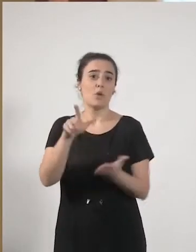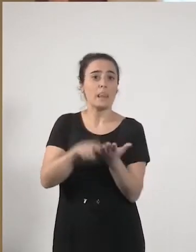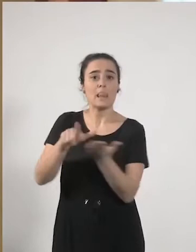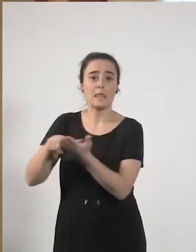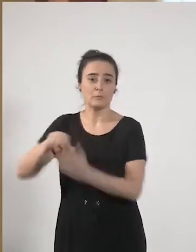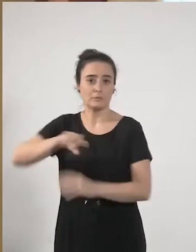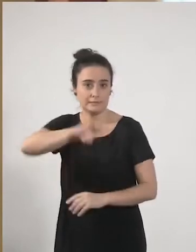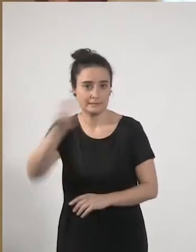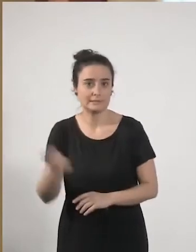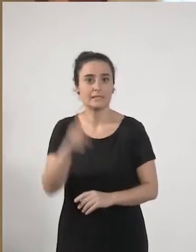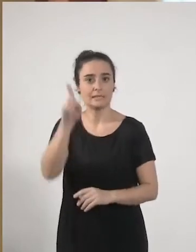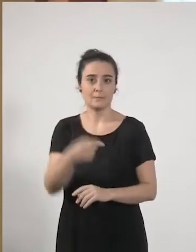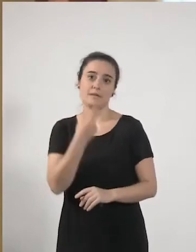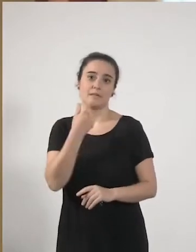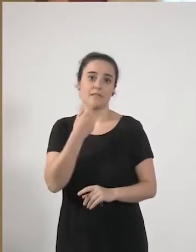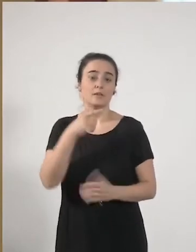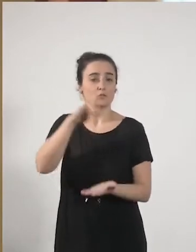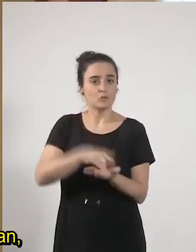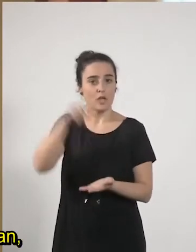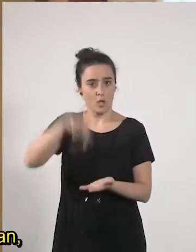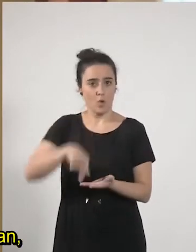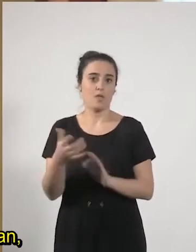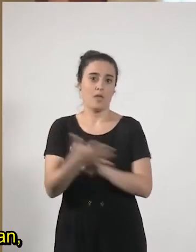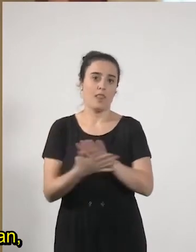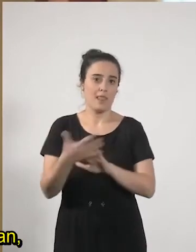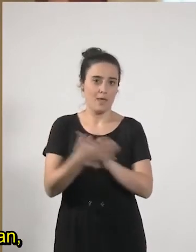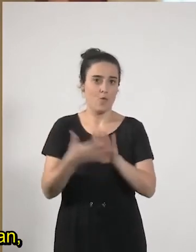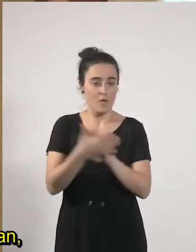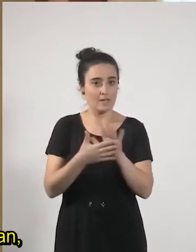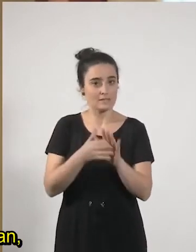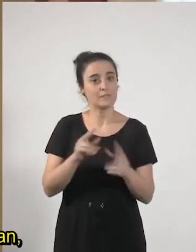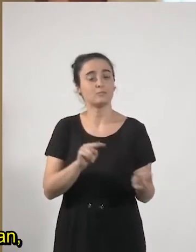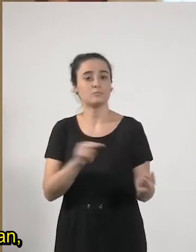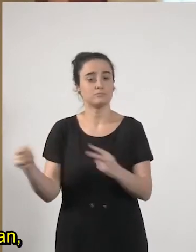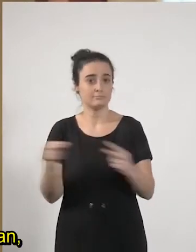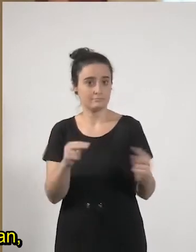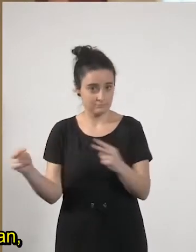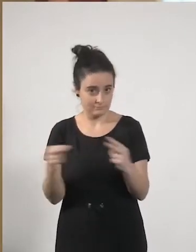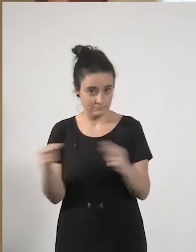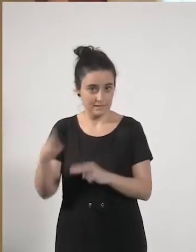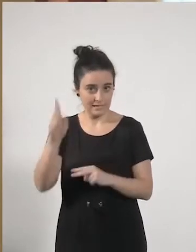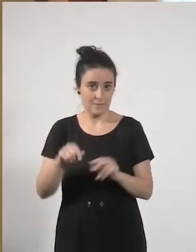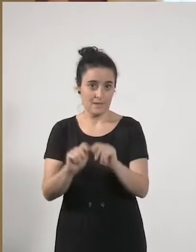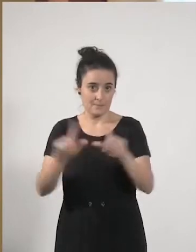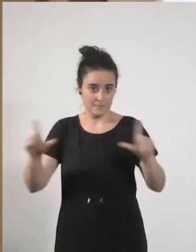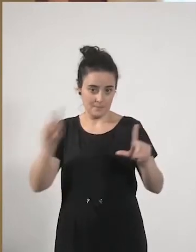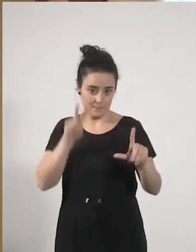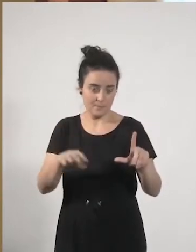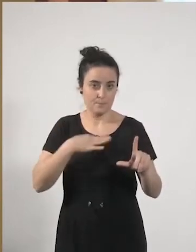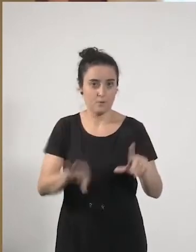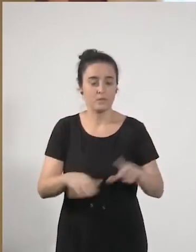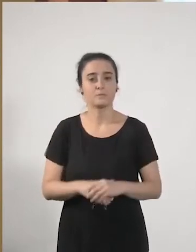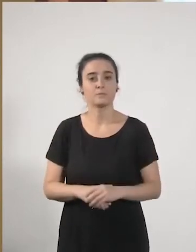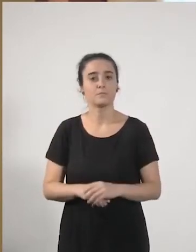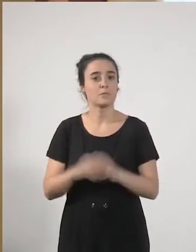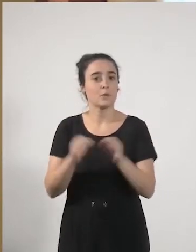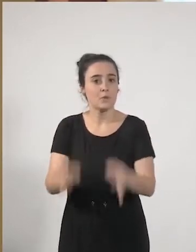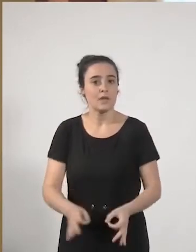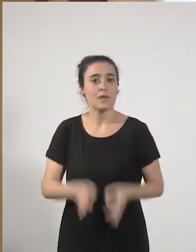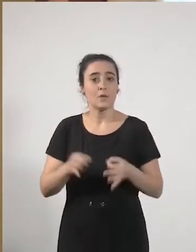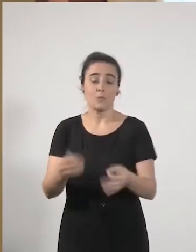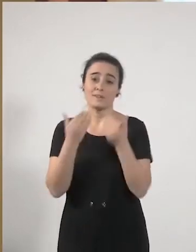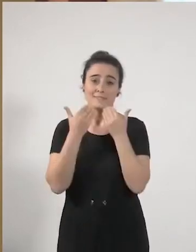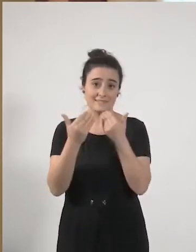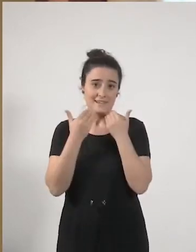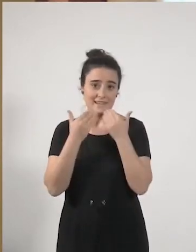Eta izkuntzaren bidez ere, itzegiten ari garela zuekin pantalian, eta beti bezala, eskerrak